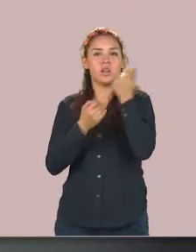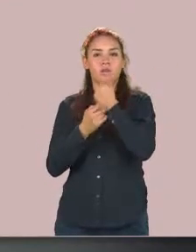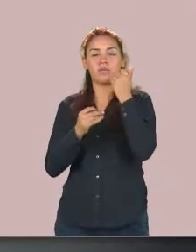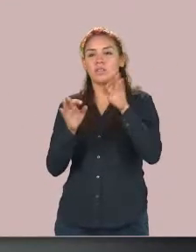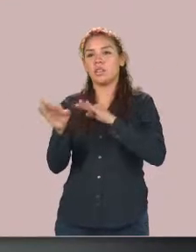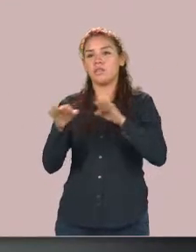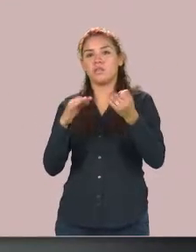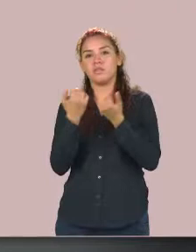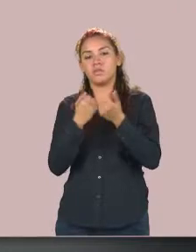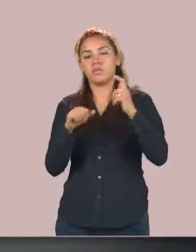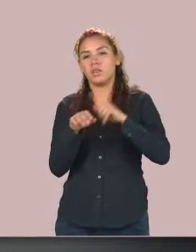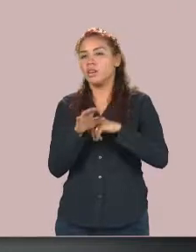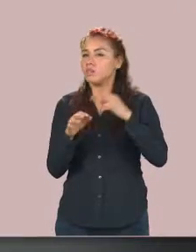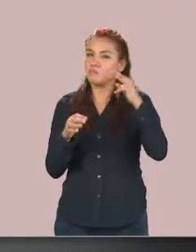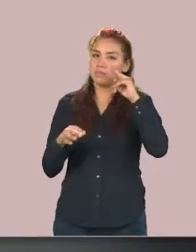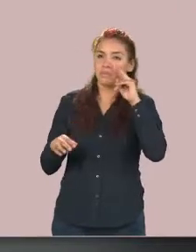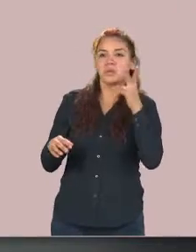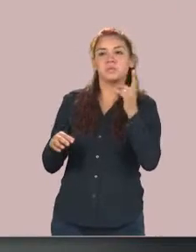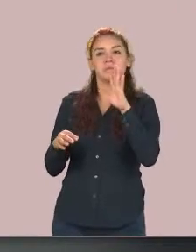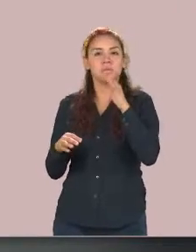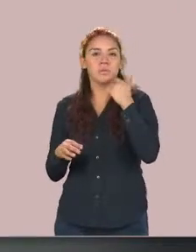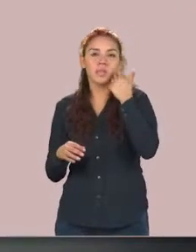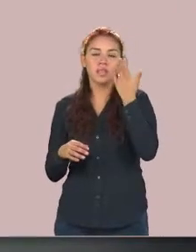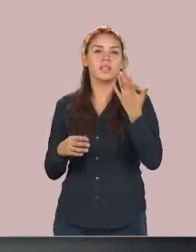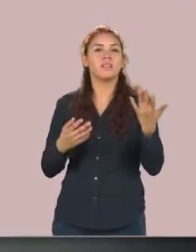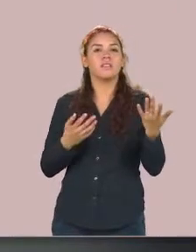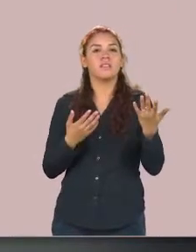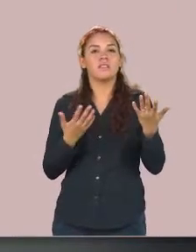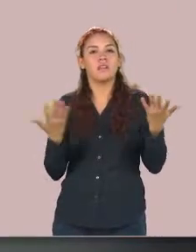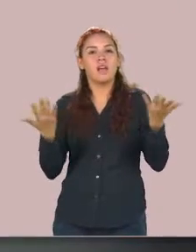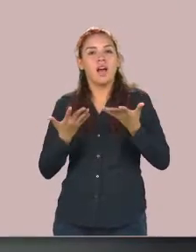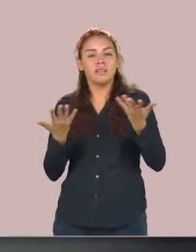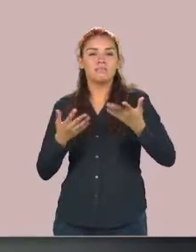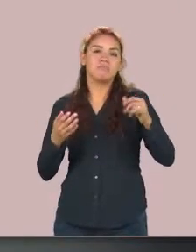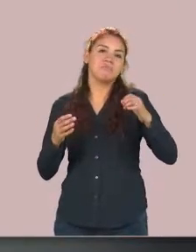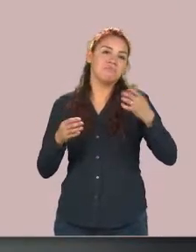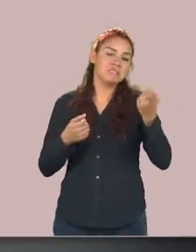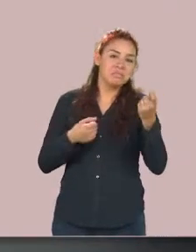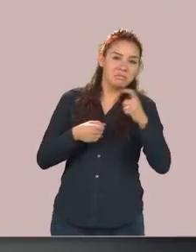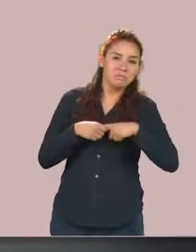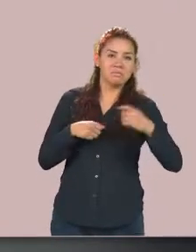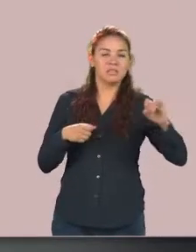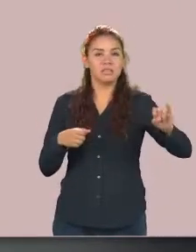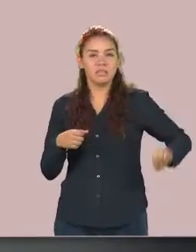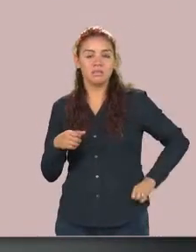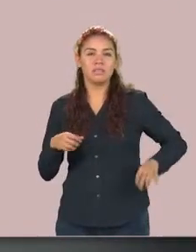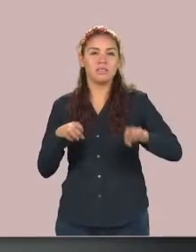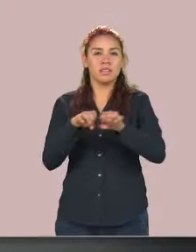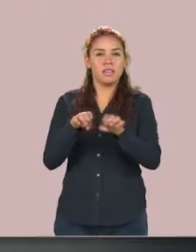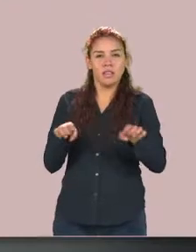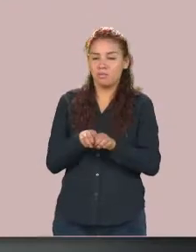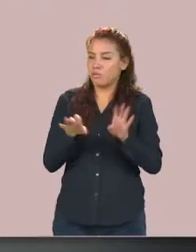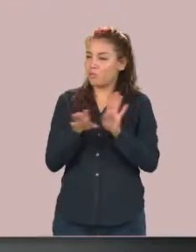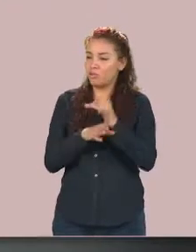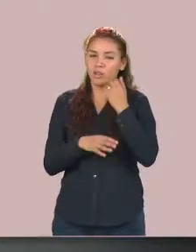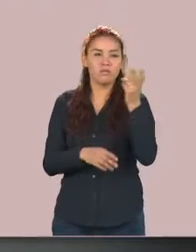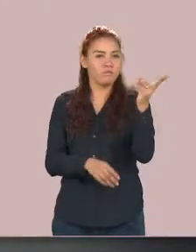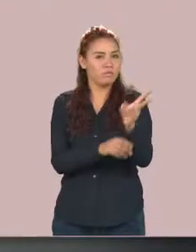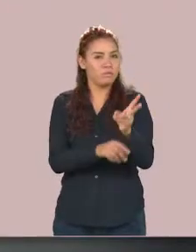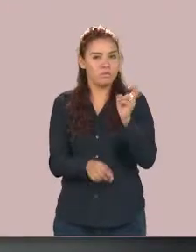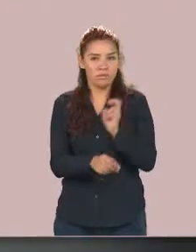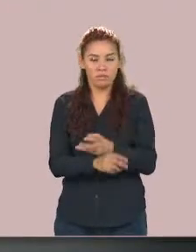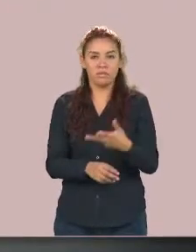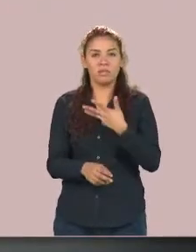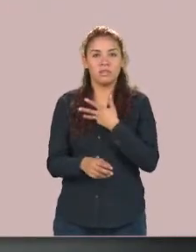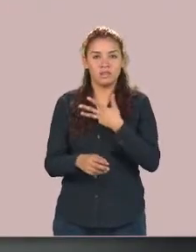este si desean entre interesarse en el equipo este están completamente invitados este vamos a tener por ahí de